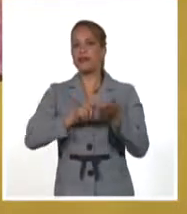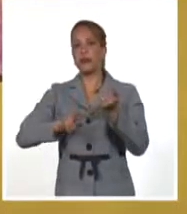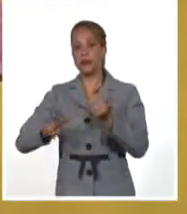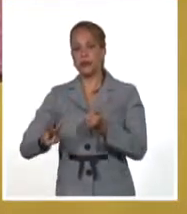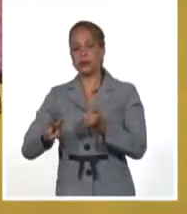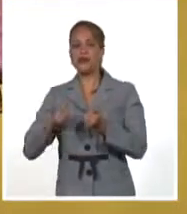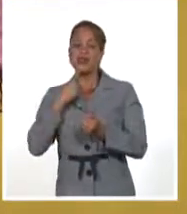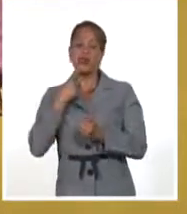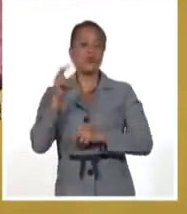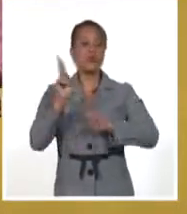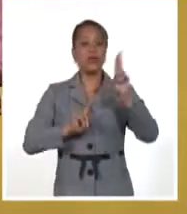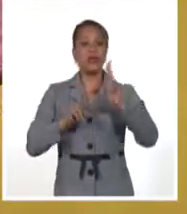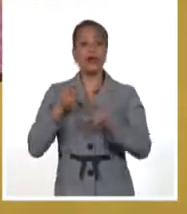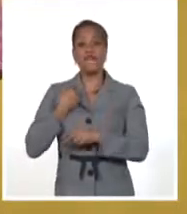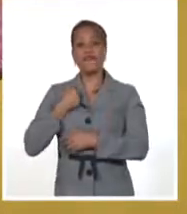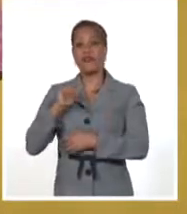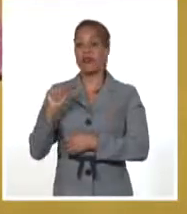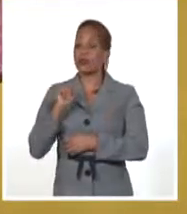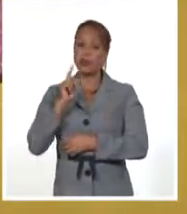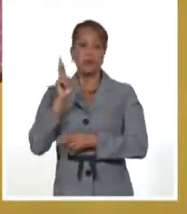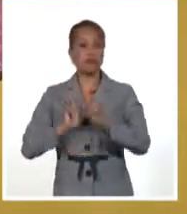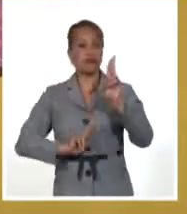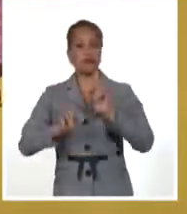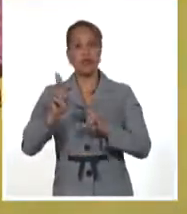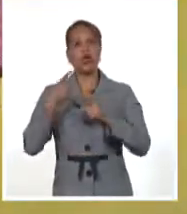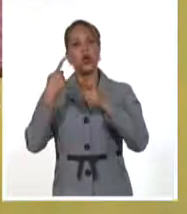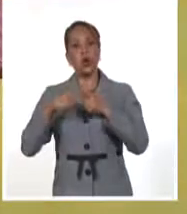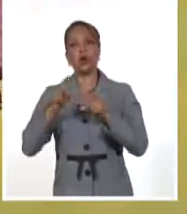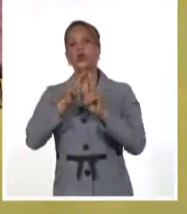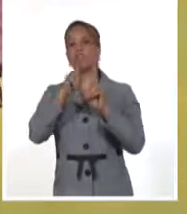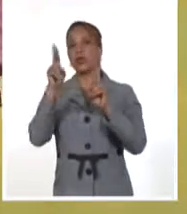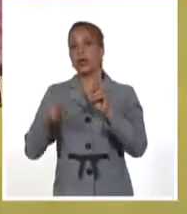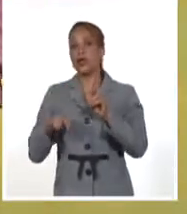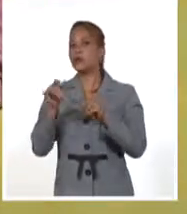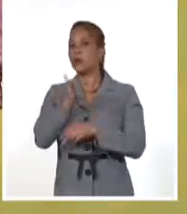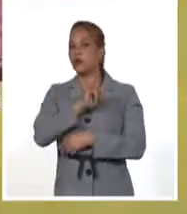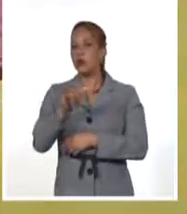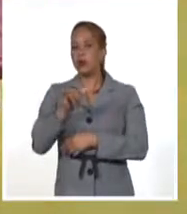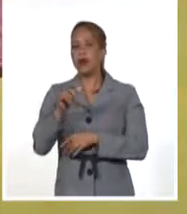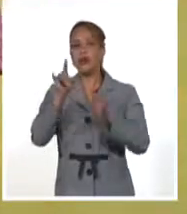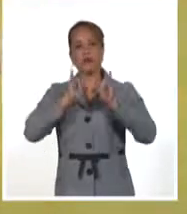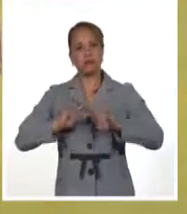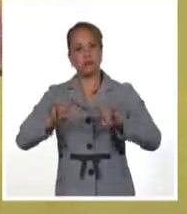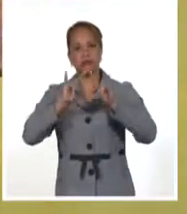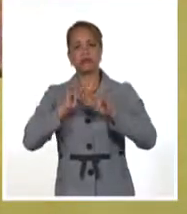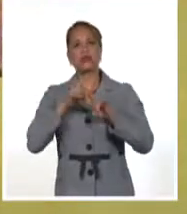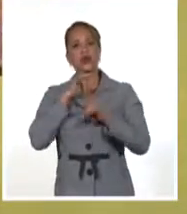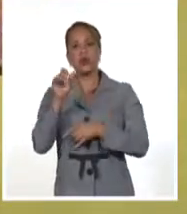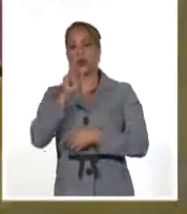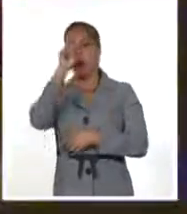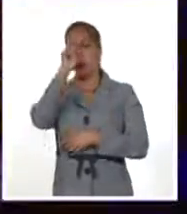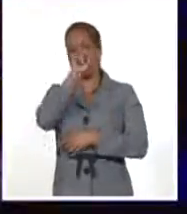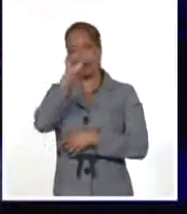No Violencia, que además de los grandes teatros, se extiende a instituciones universitarias y hospitalarias.